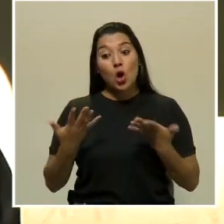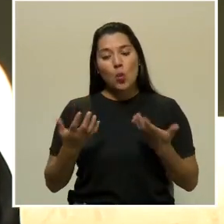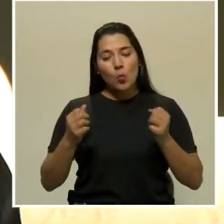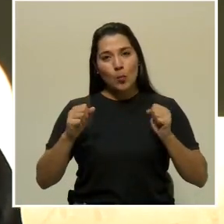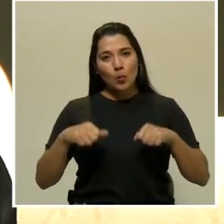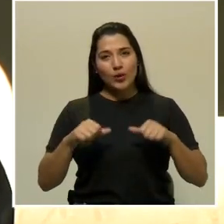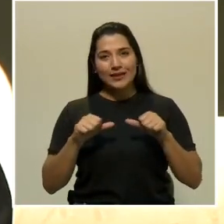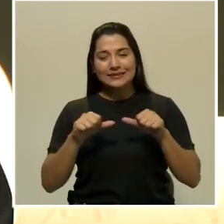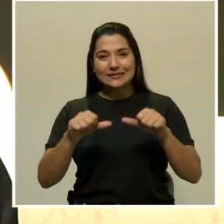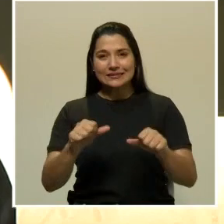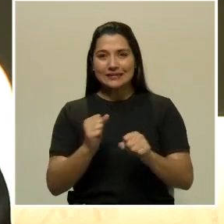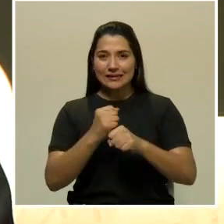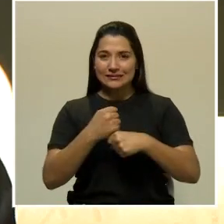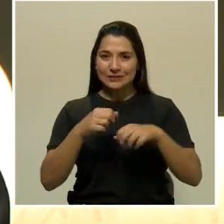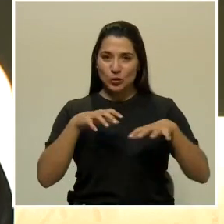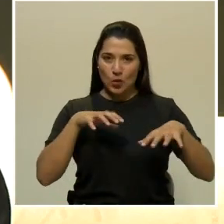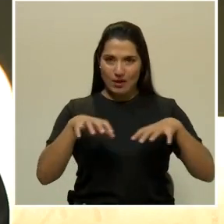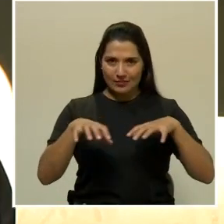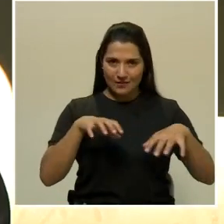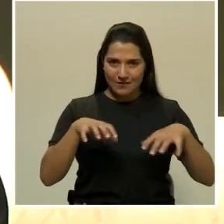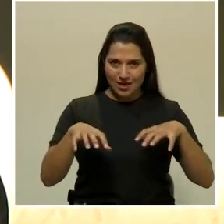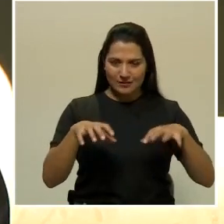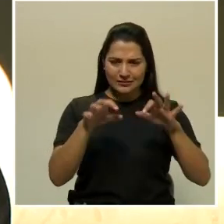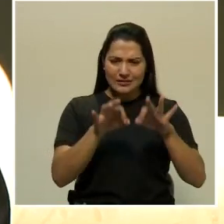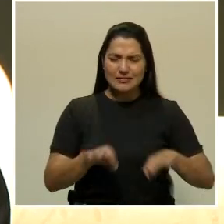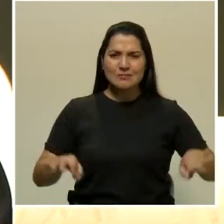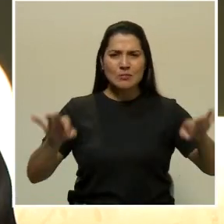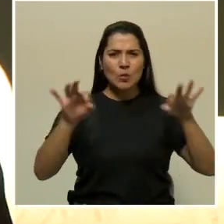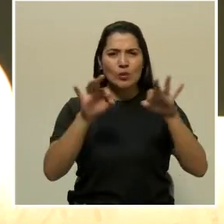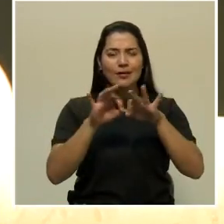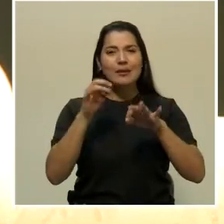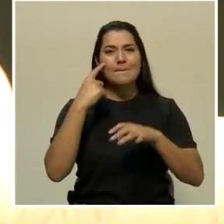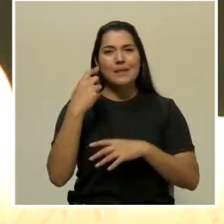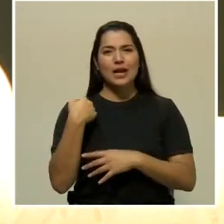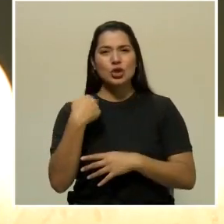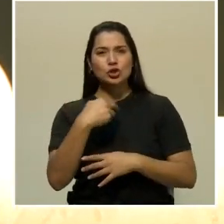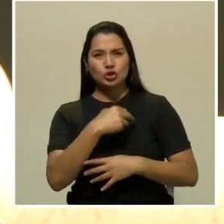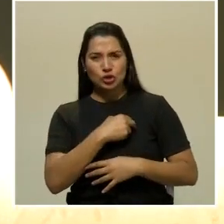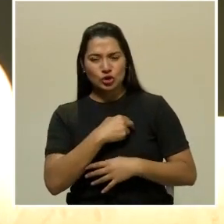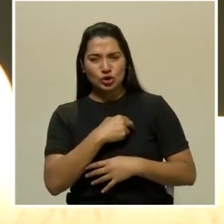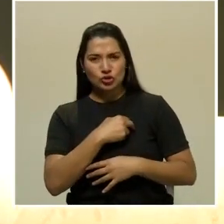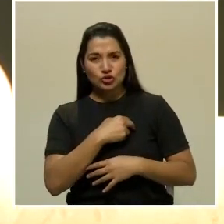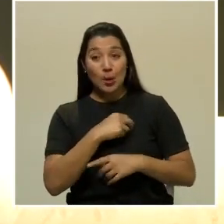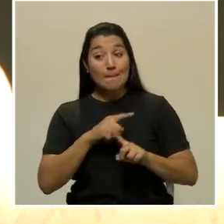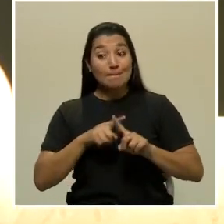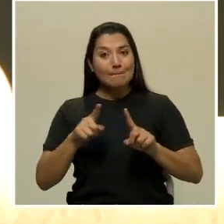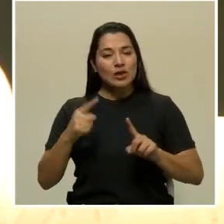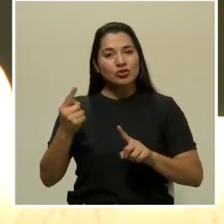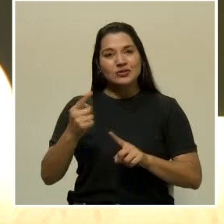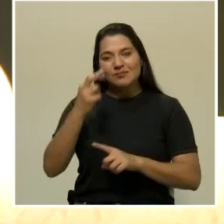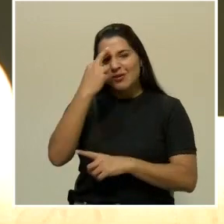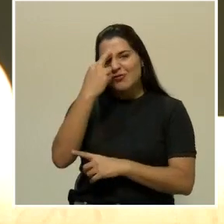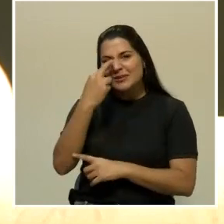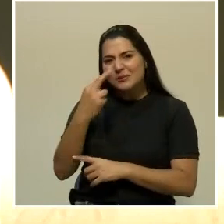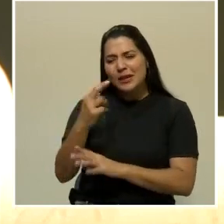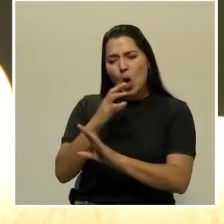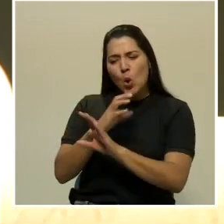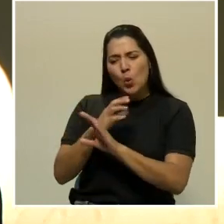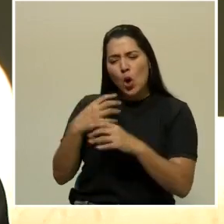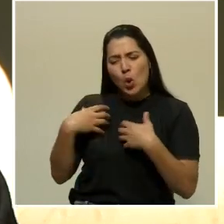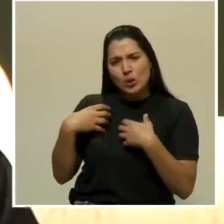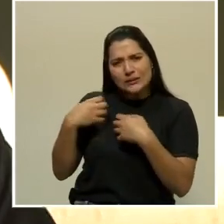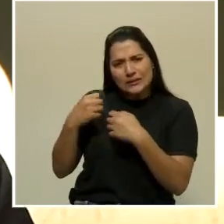actividades que son vitales para nosotros sin romper el protocolo de cuidados que